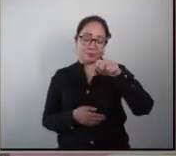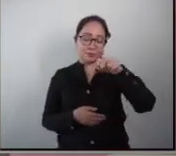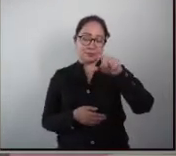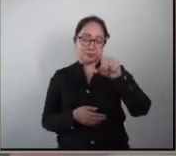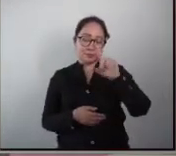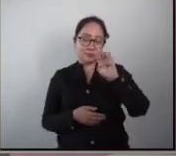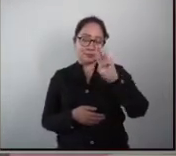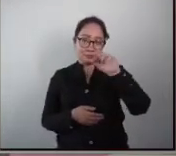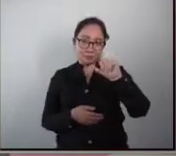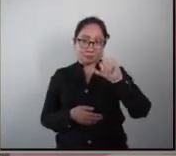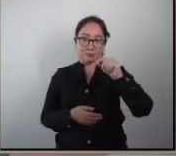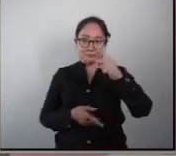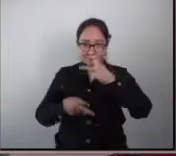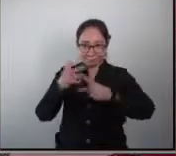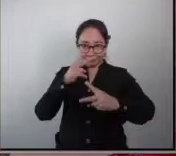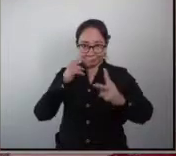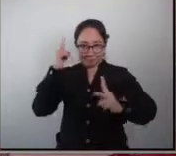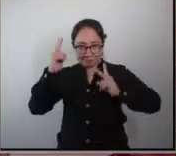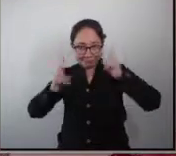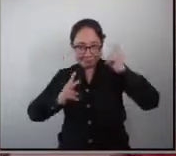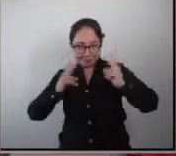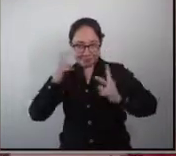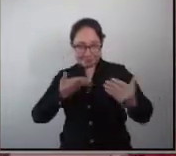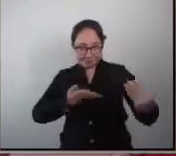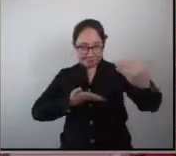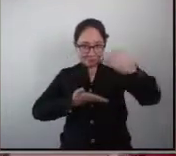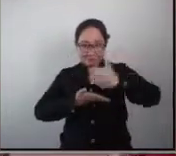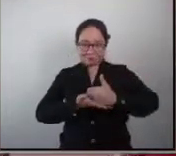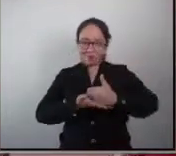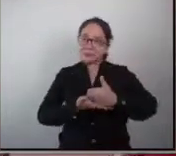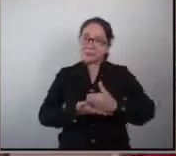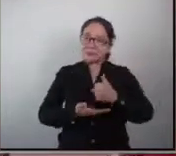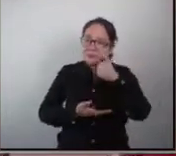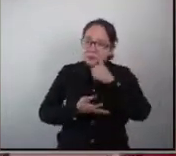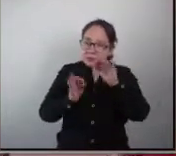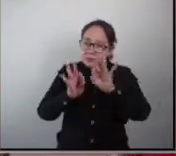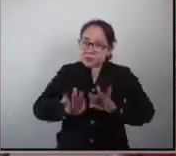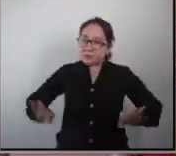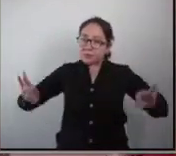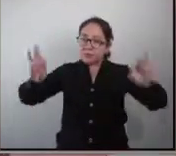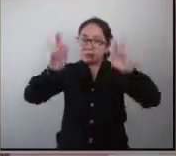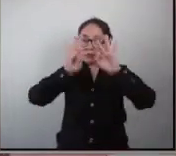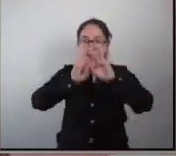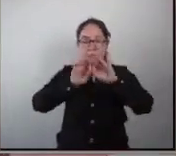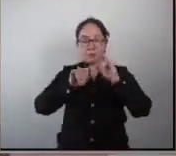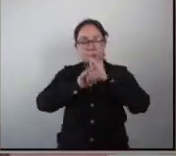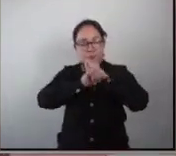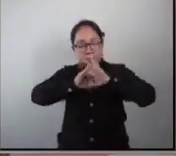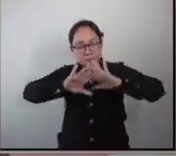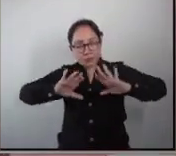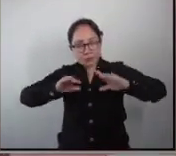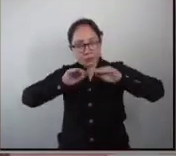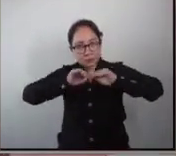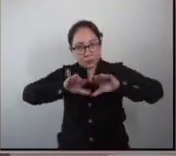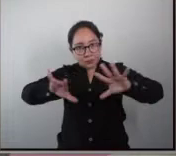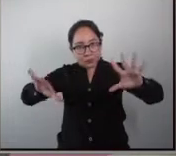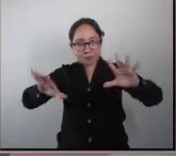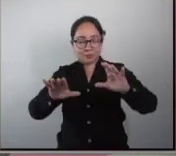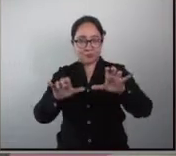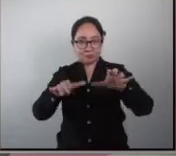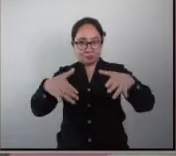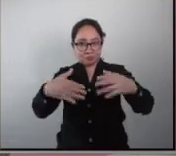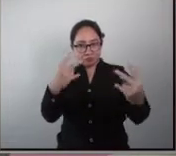siempre es fundamental esto de la divulgación hacia la comunidad y pues el mensaje es